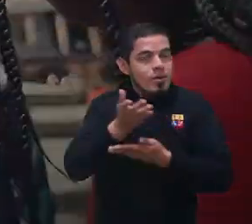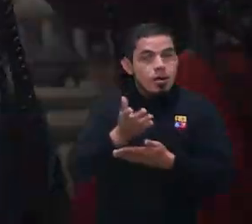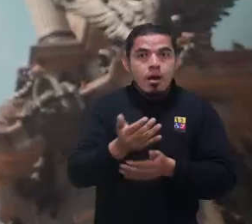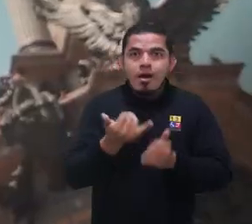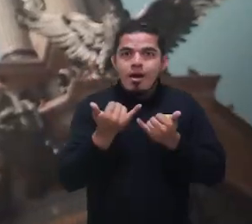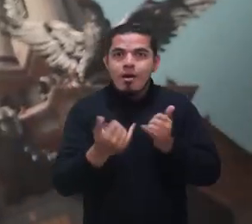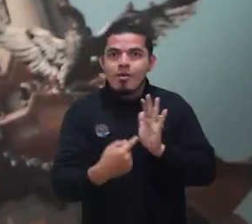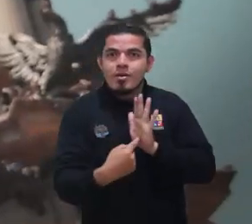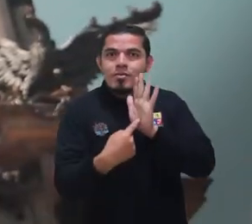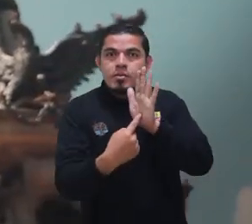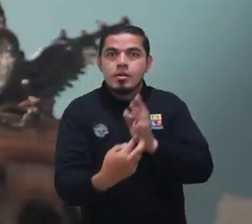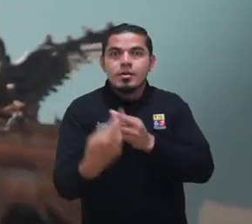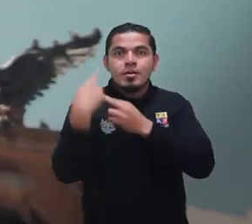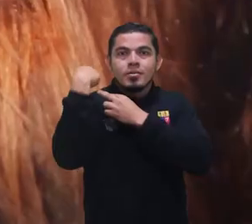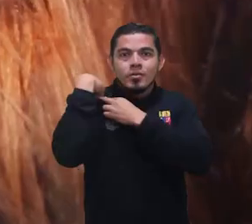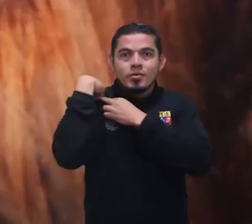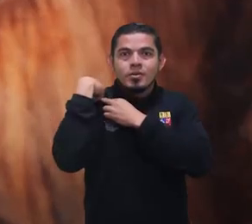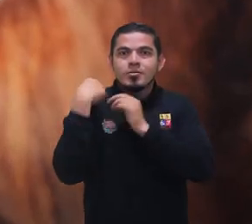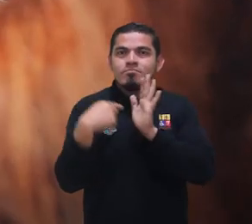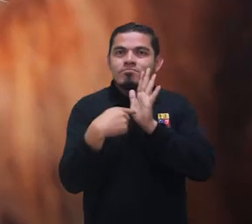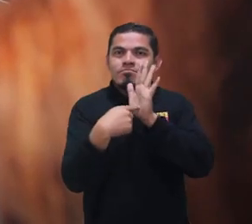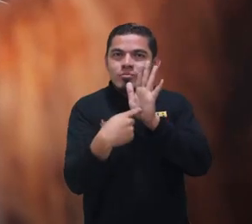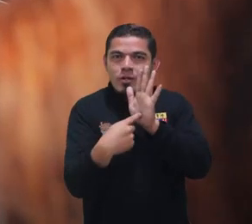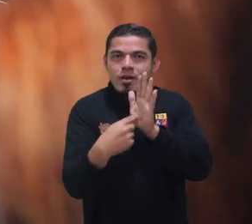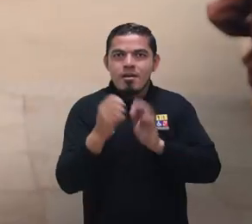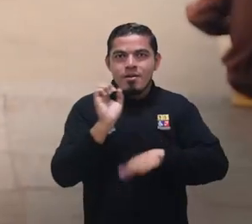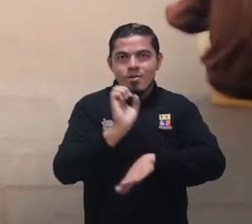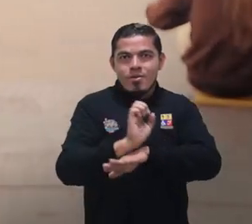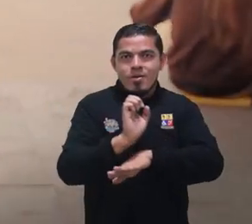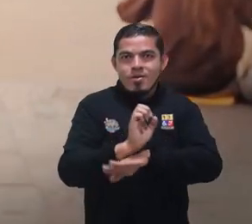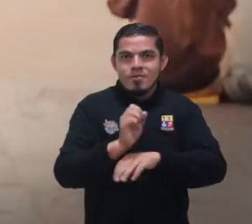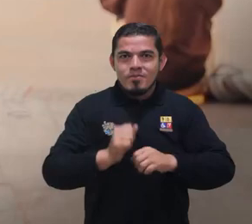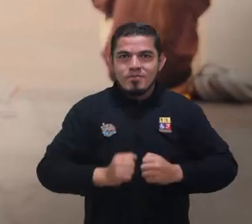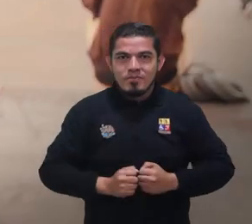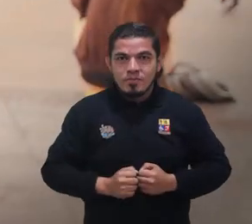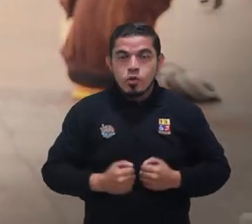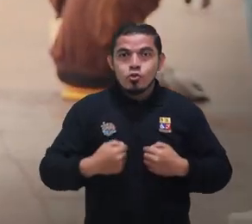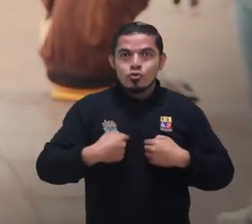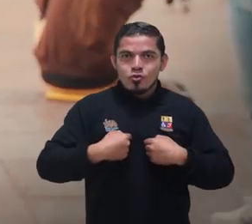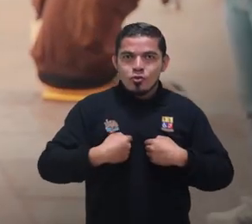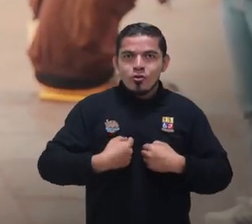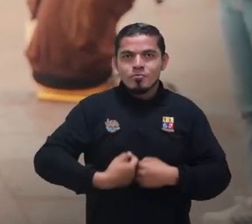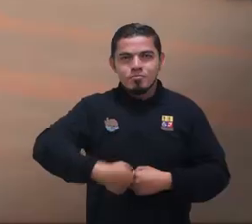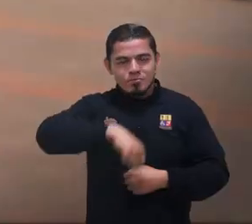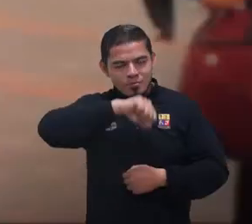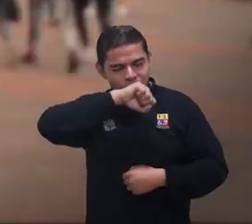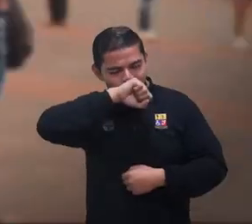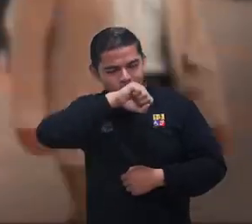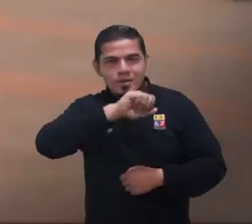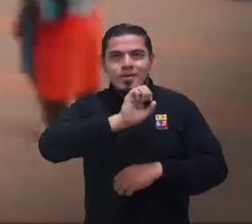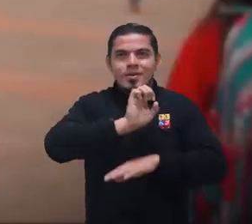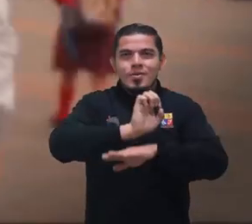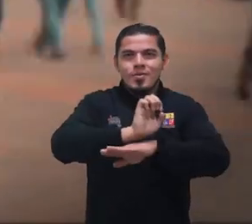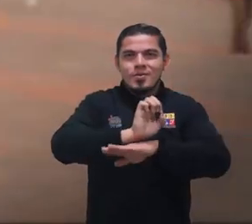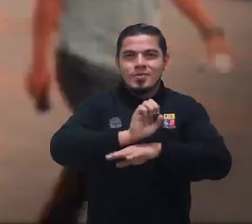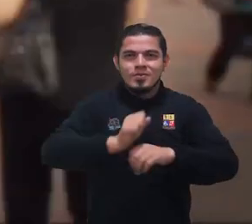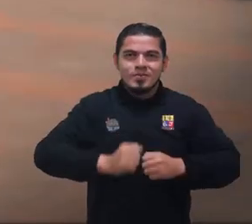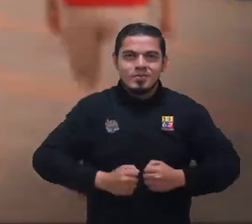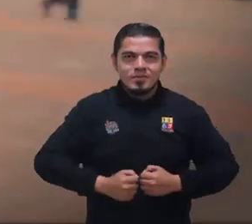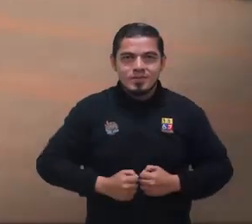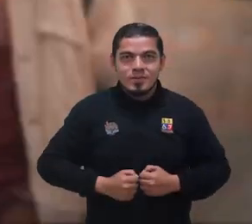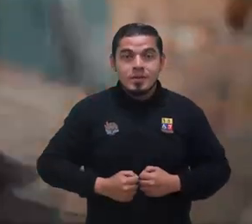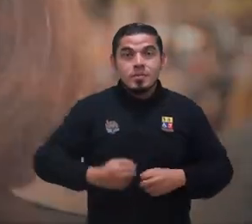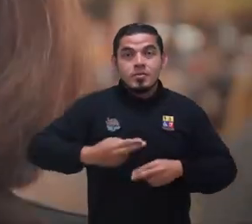Ahora tengo la responsabilidad de representar a mi país. Porque yo, yo soy Ecuador.